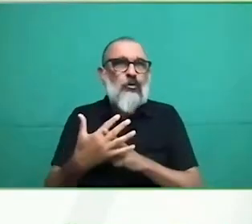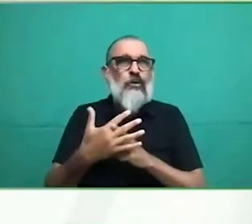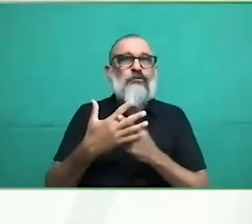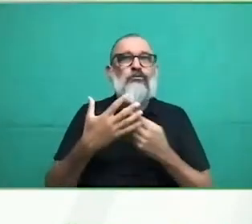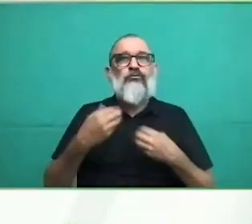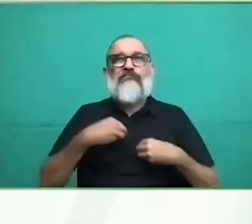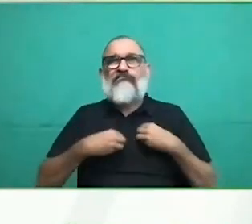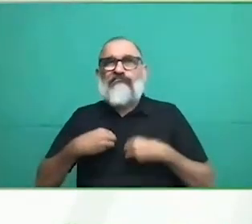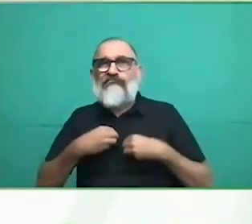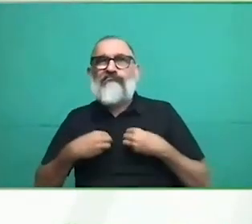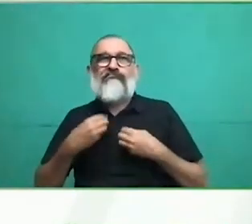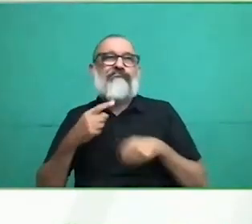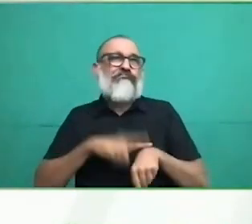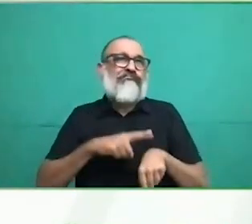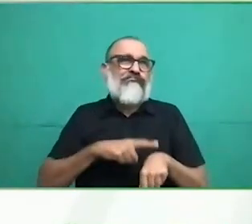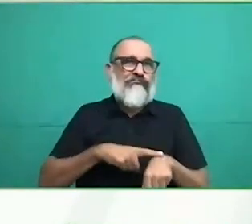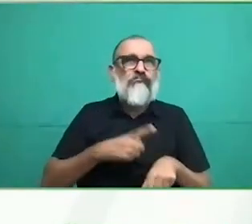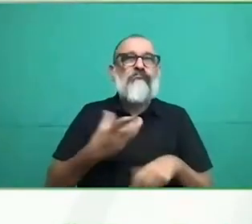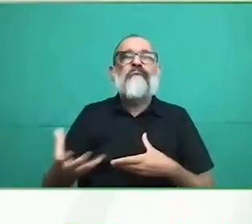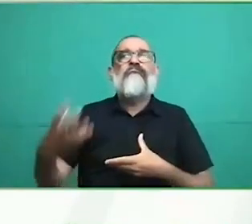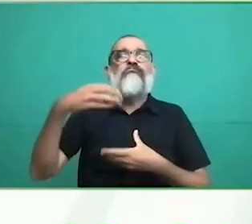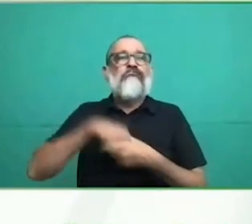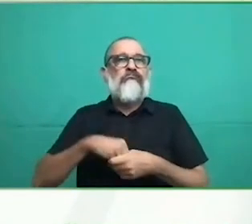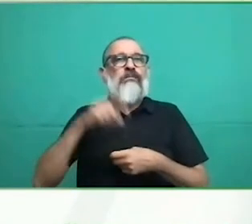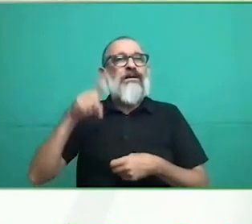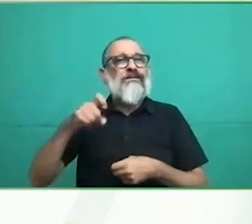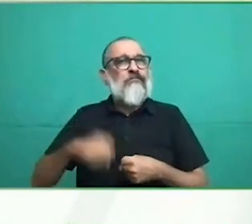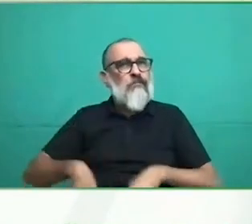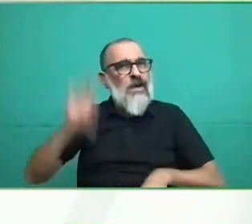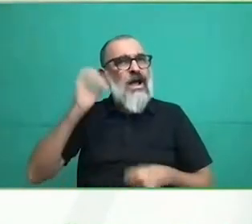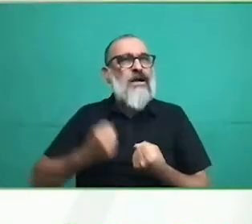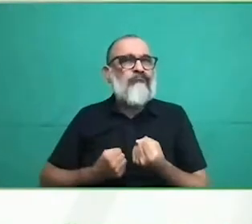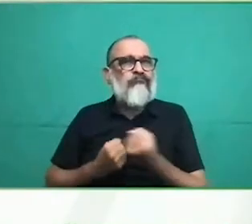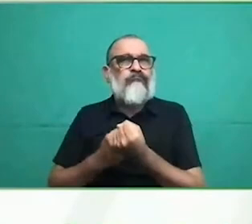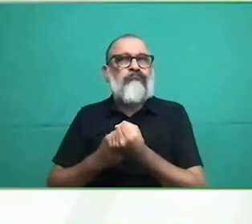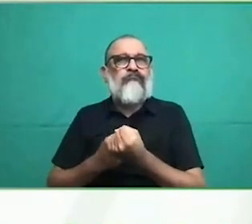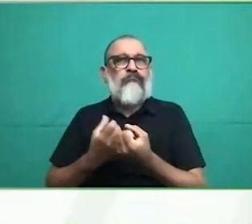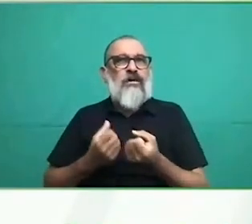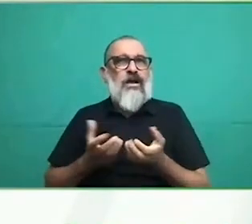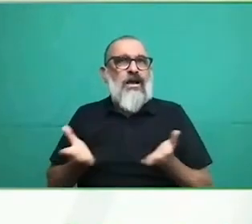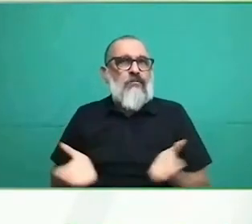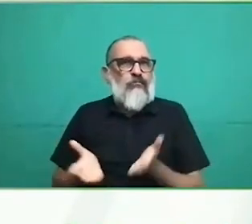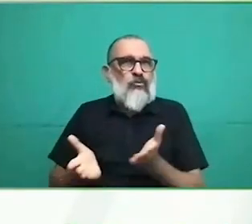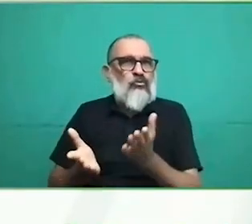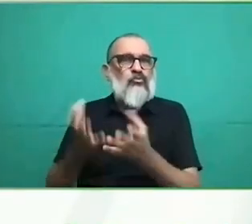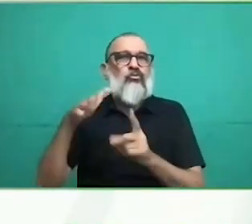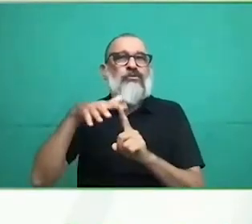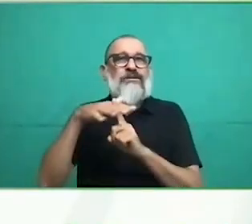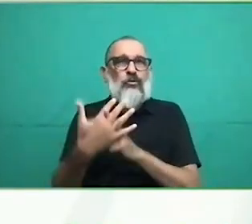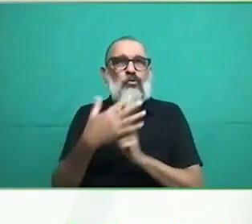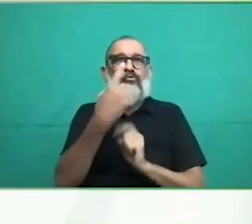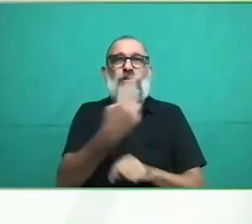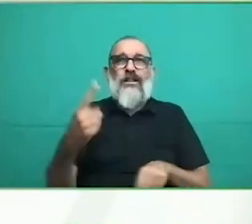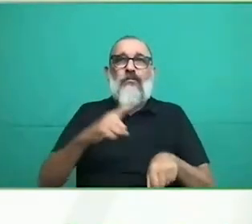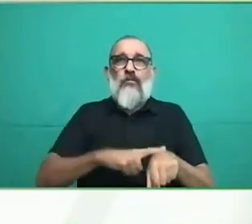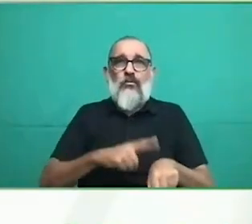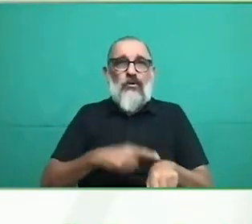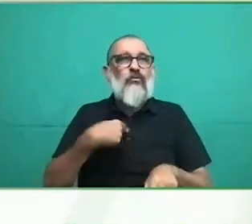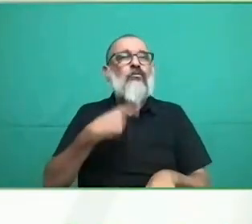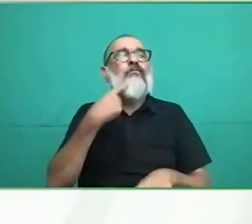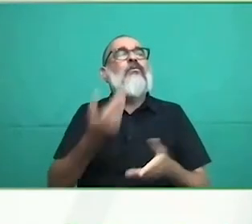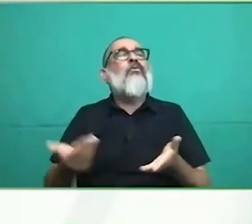situación de exclusión, porque donde hay un entorno que apoya no hacemos falta. Donde este entorno no